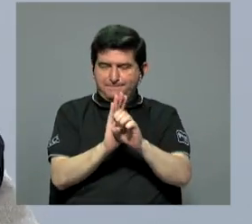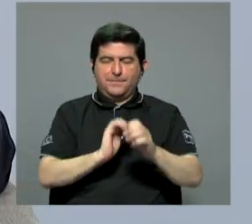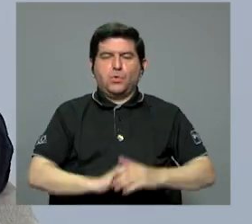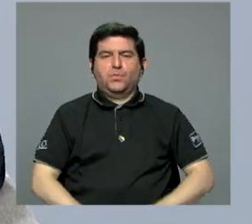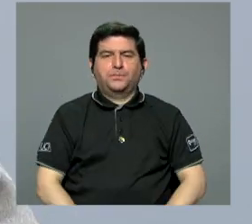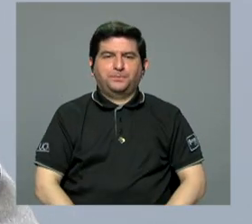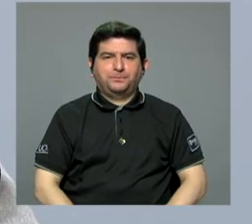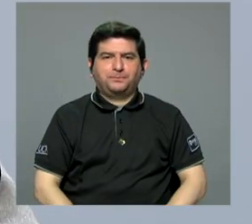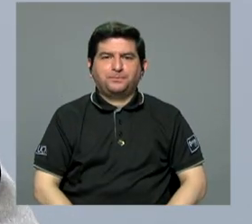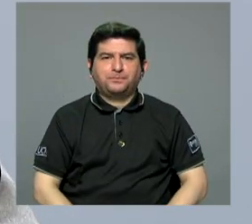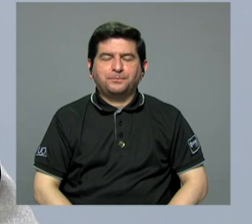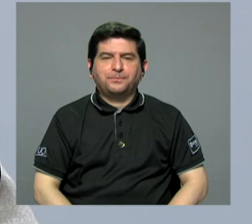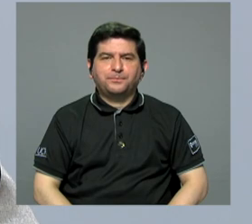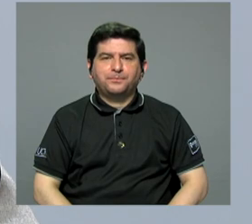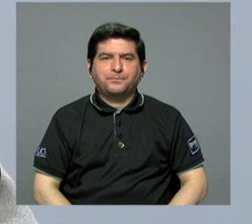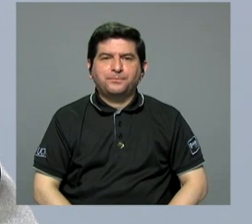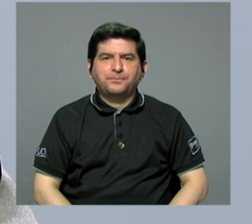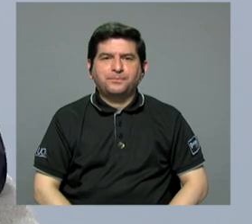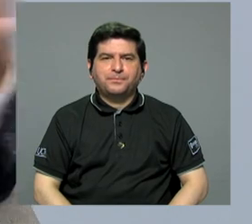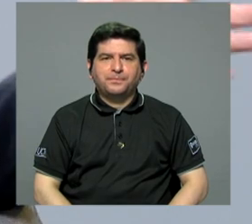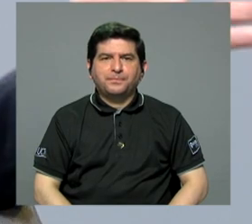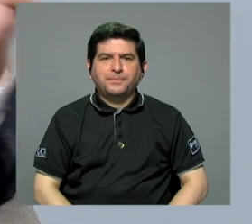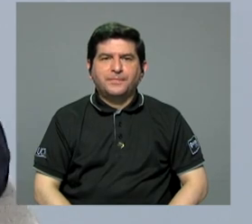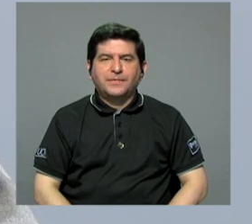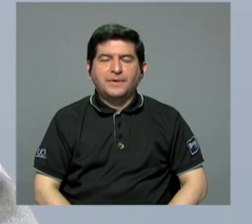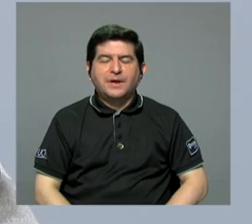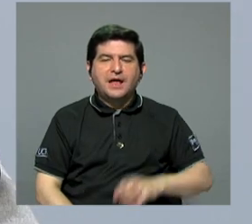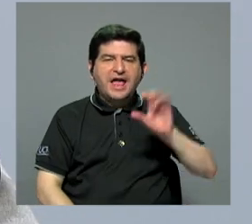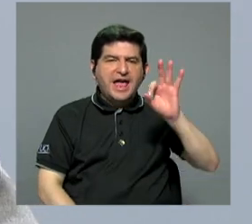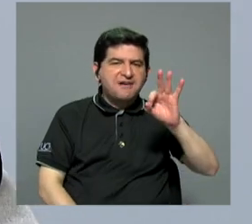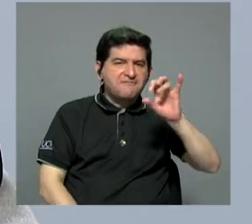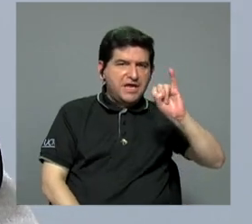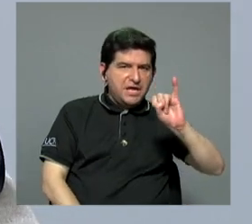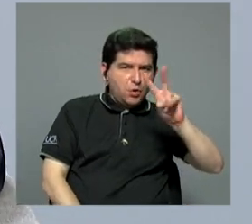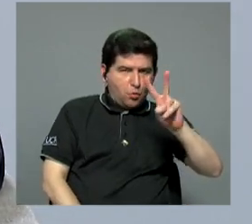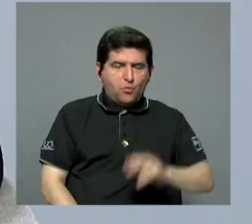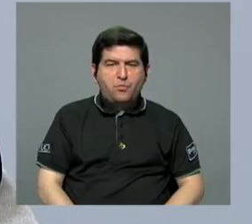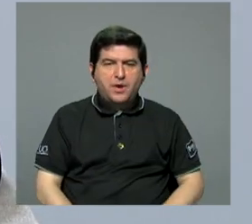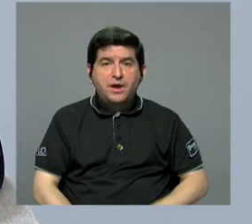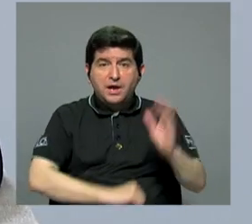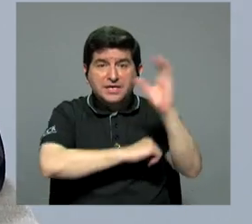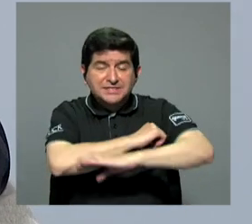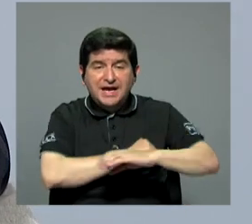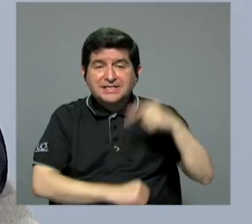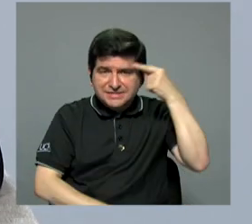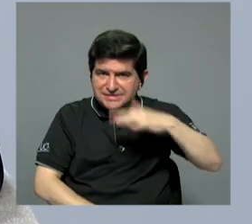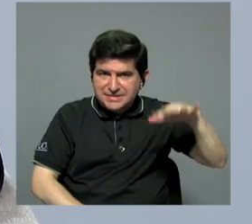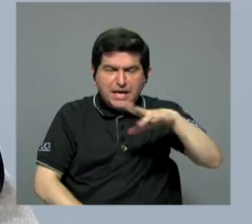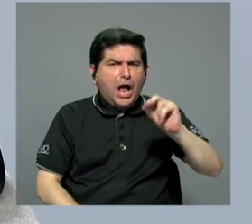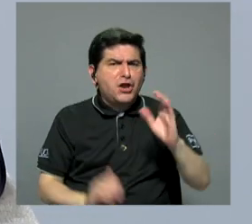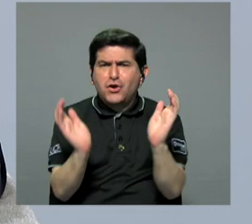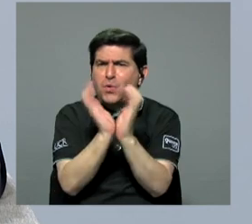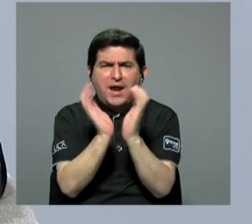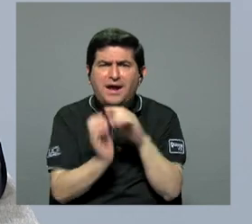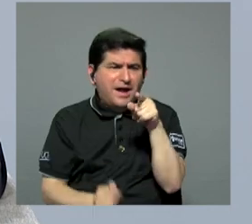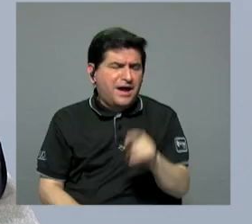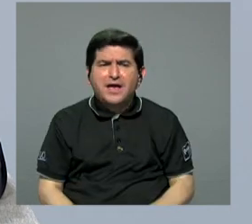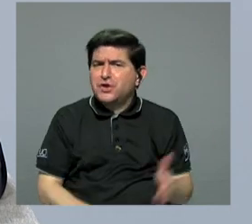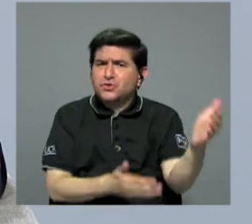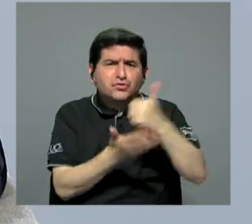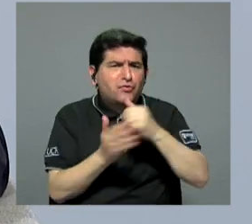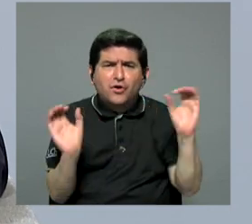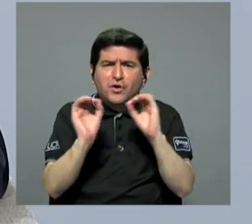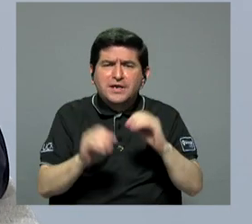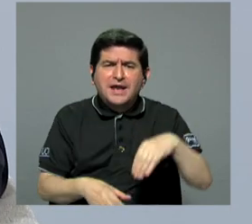para poner un ejemplo, lo que es la inseminación en vitro. Debió haber condenado al Estado, no a la caja, porque la caja no cobra por ese seguro.